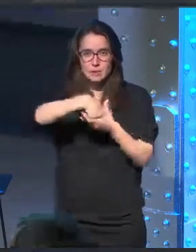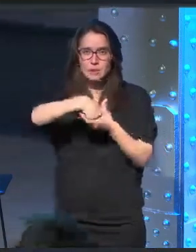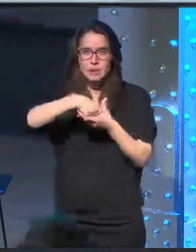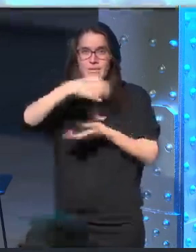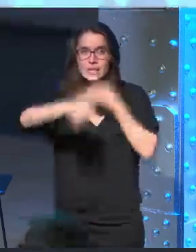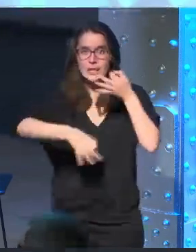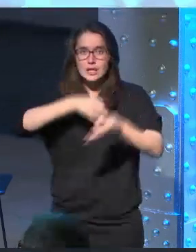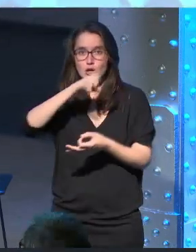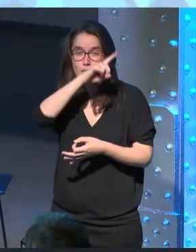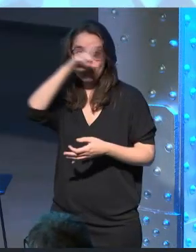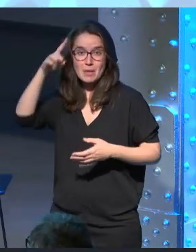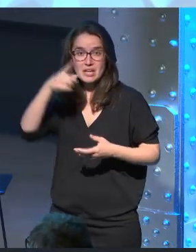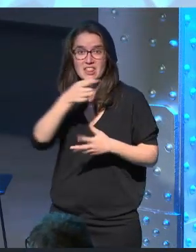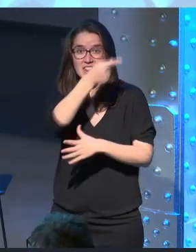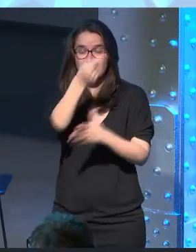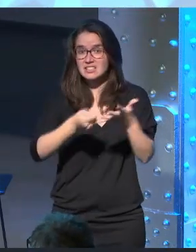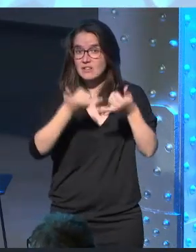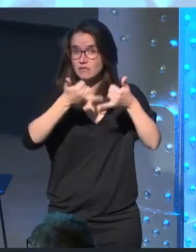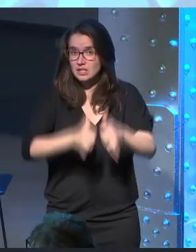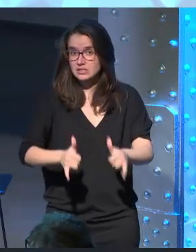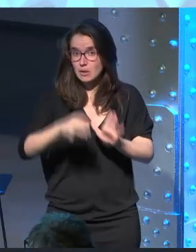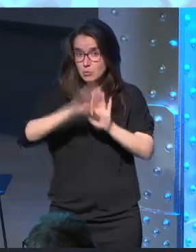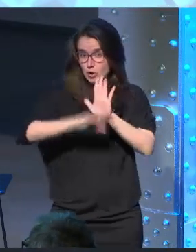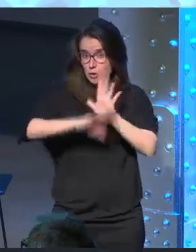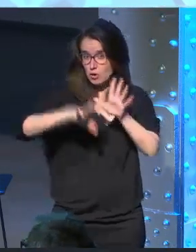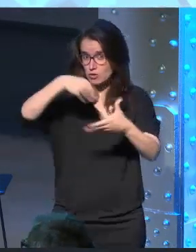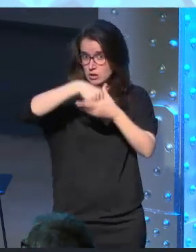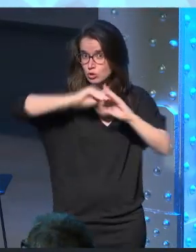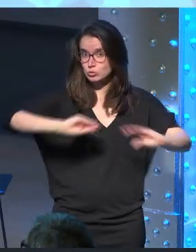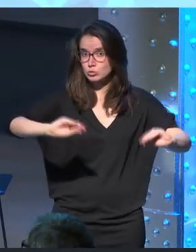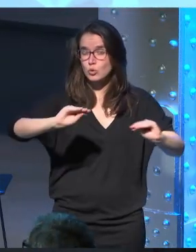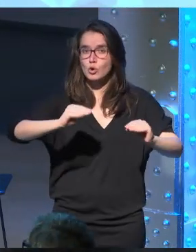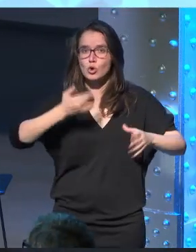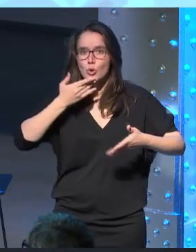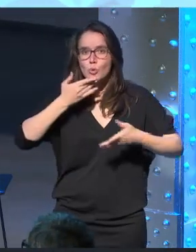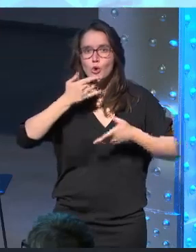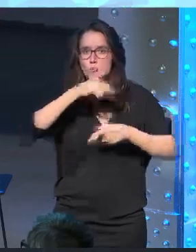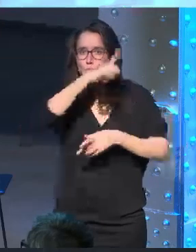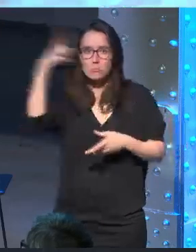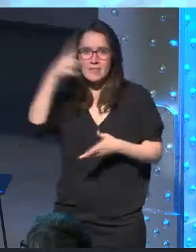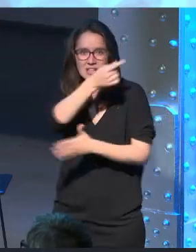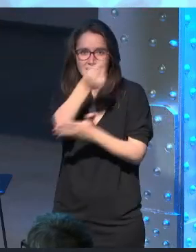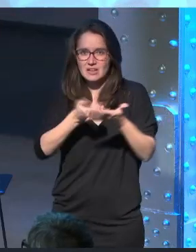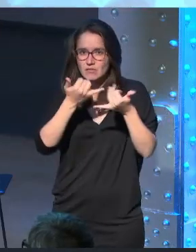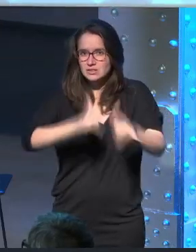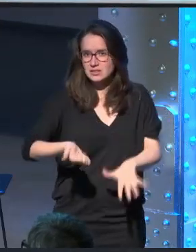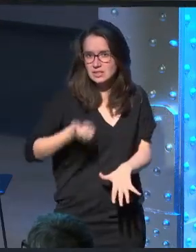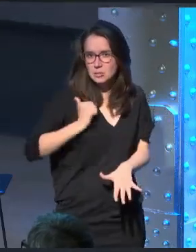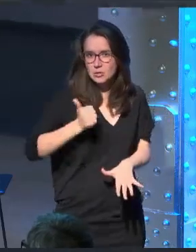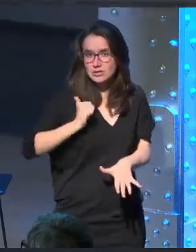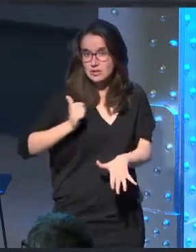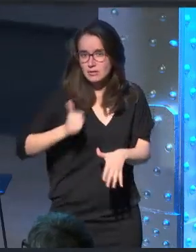ciclo del Madrid Design Festival, dentro de la programación y como el Madrid Design Festival, estáis aprovechando que hay